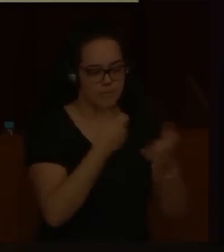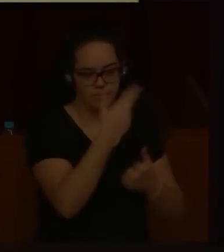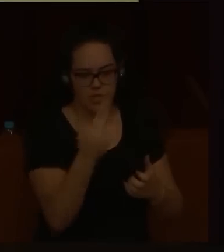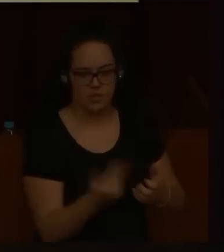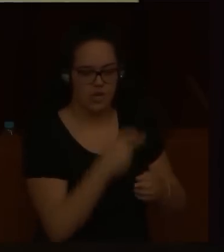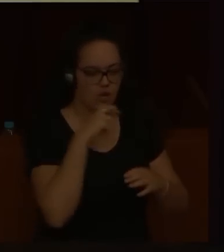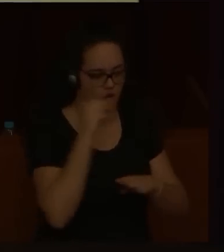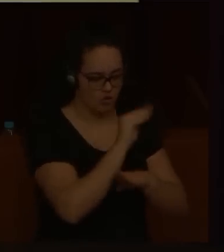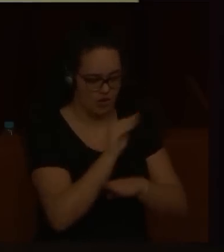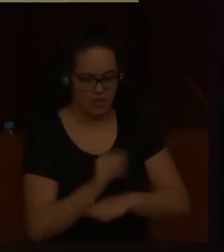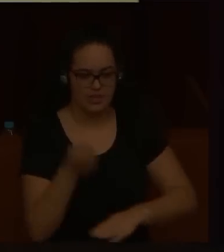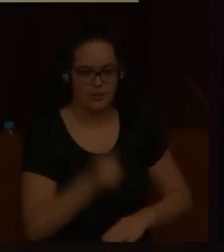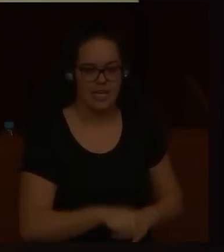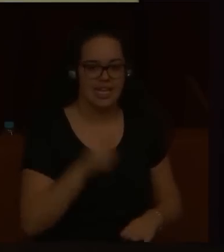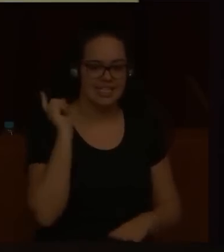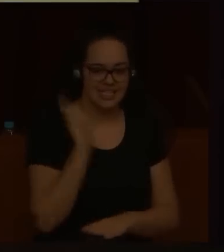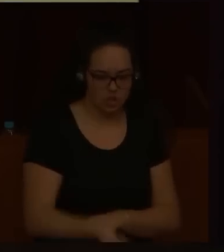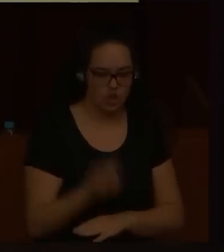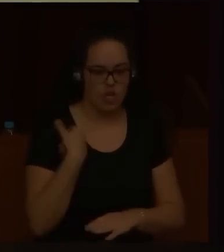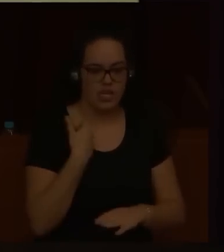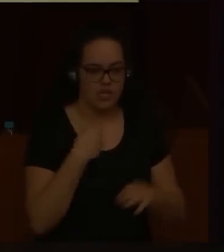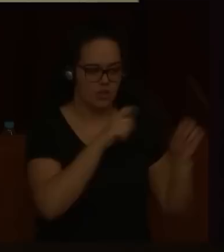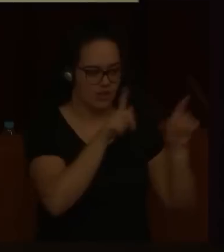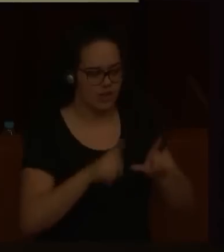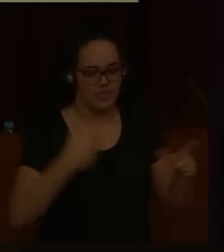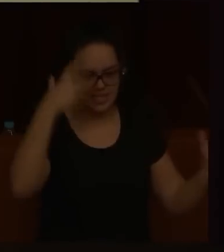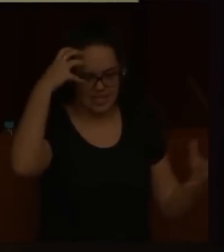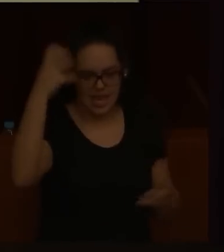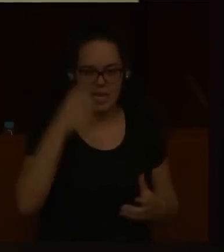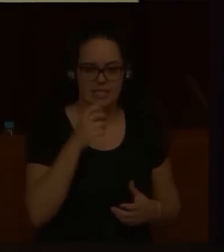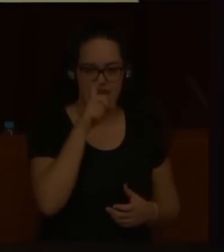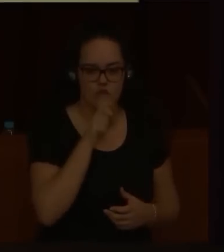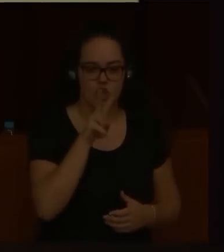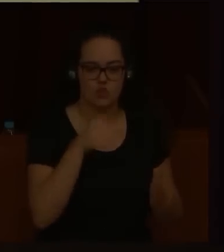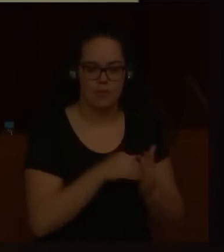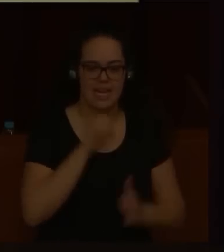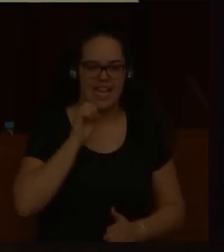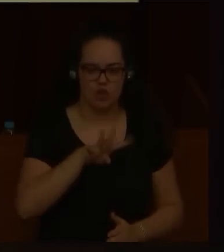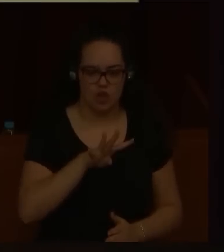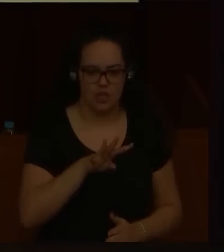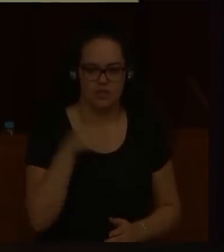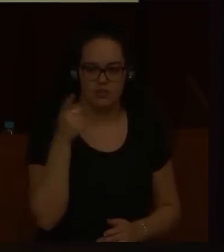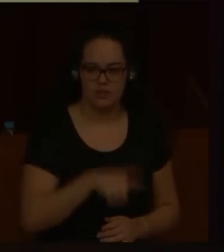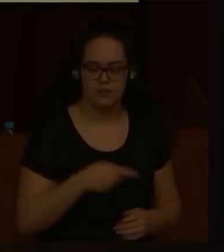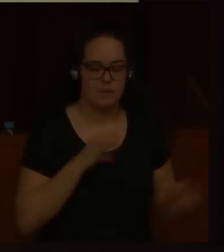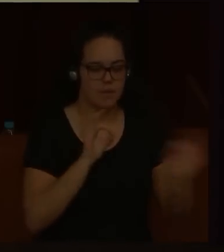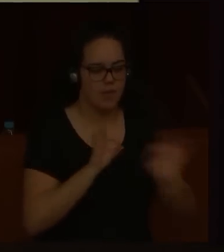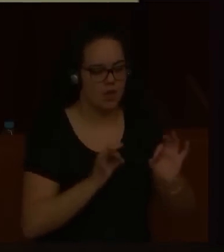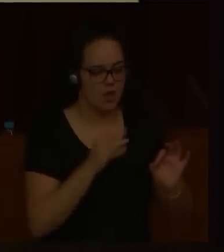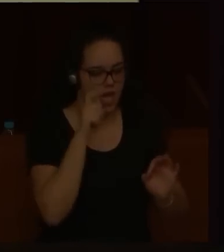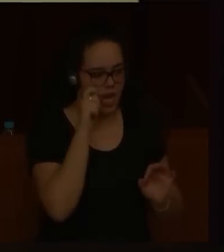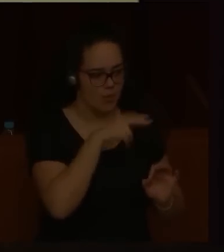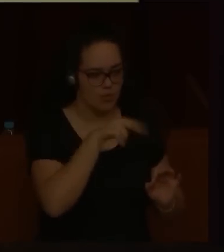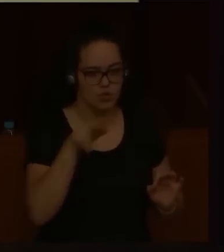y fue nombrado director de las colecciones reales de Patrimonio Nacional en 2014, donde preparó el proyecto museológico